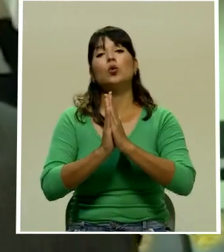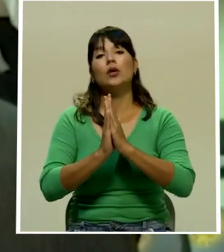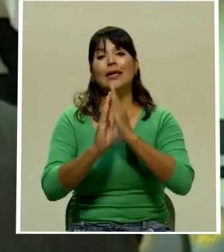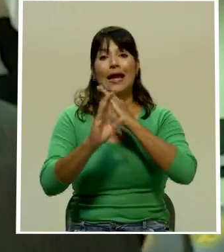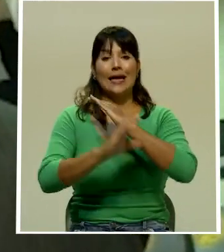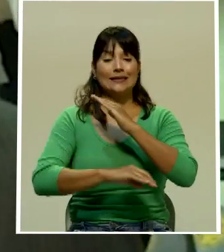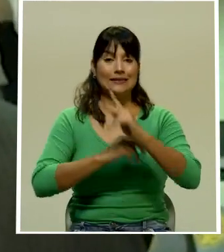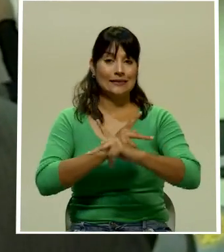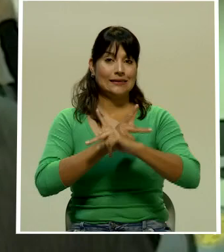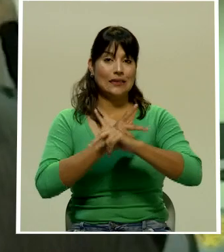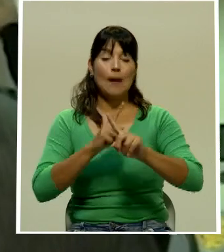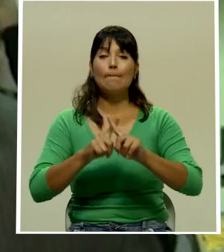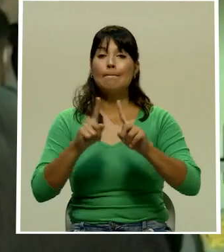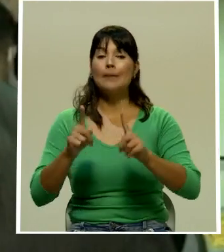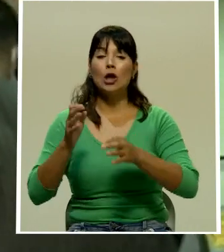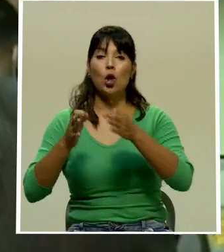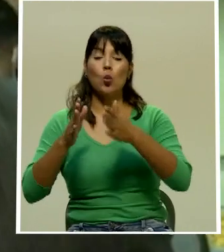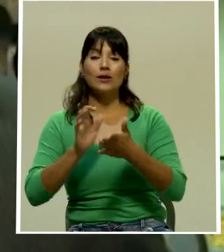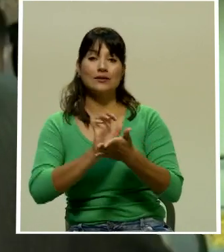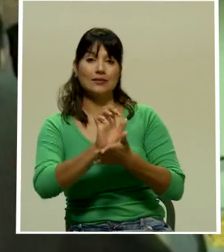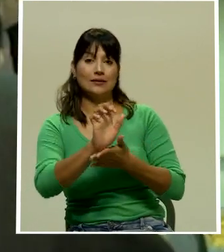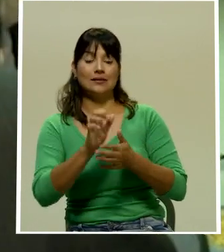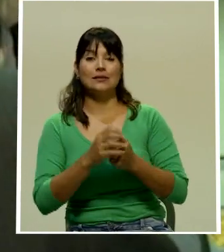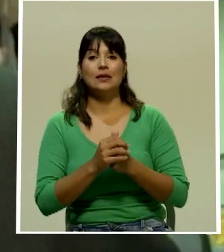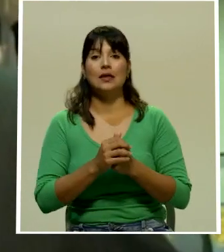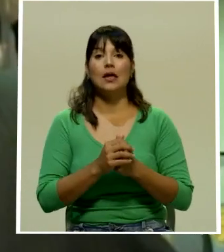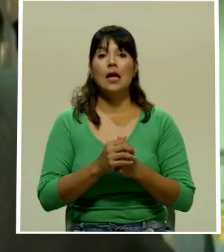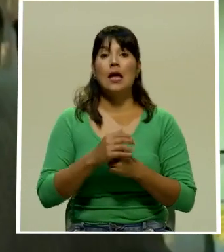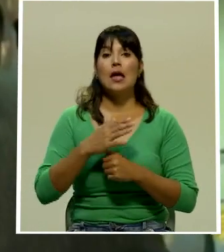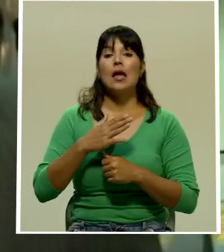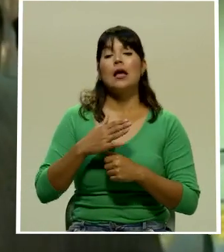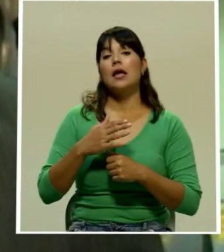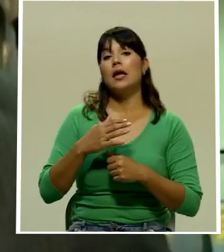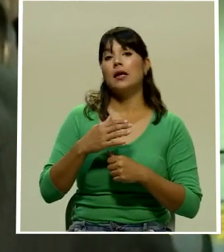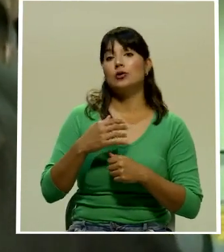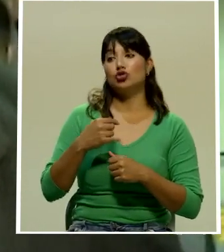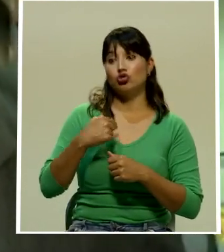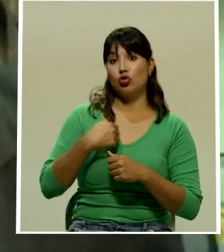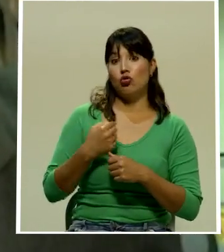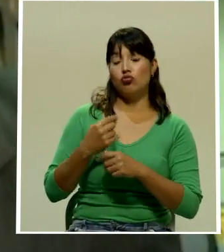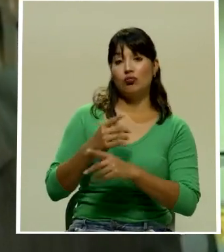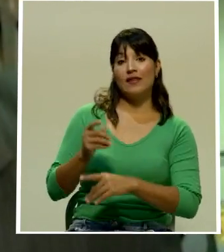Los representados, tanto del señor Célimo Guido como doña Cina López,